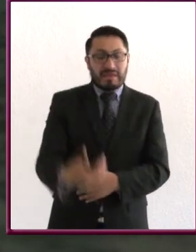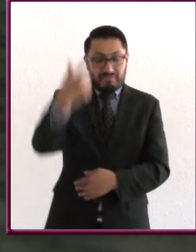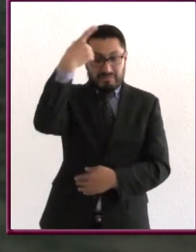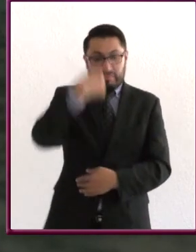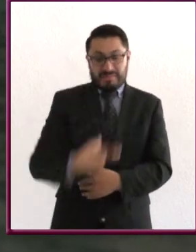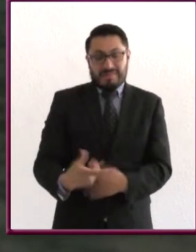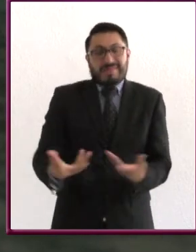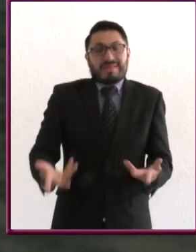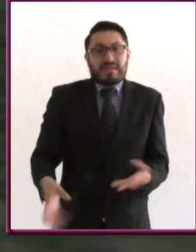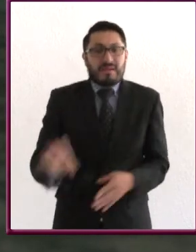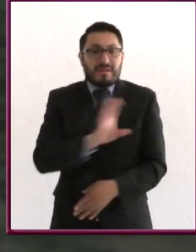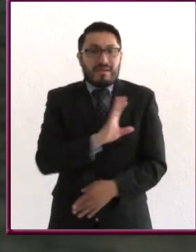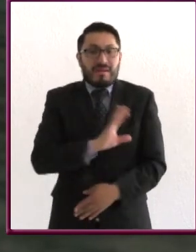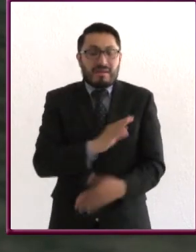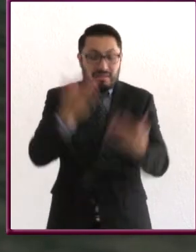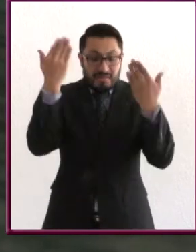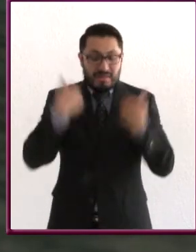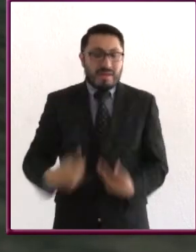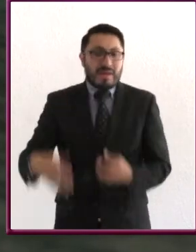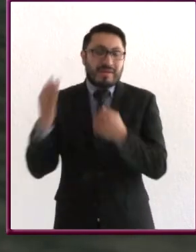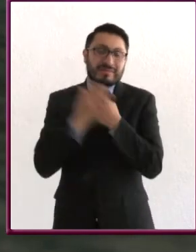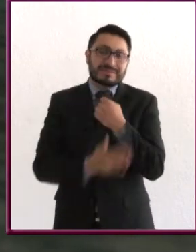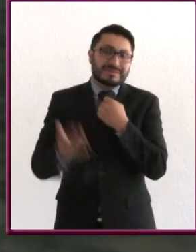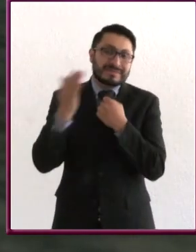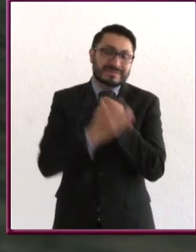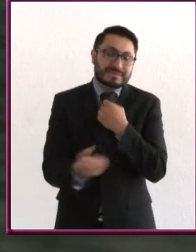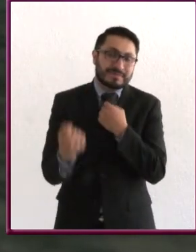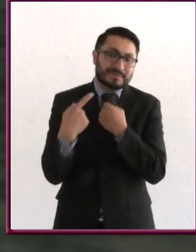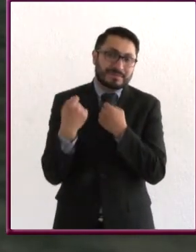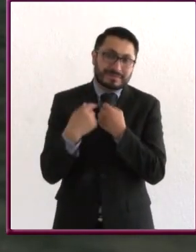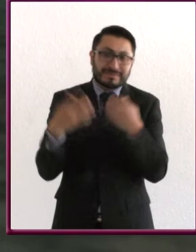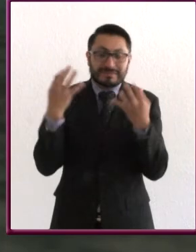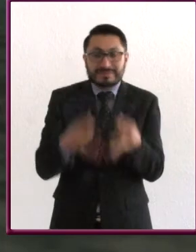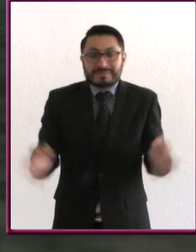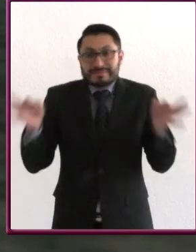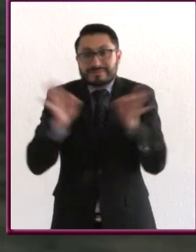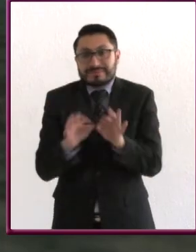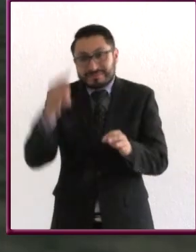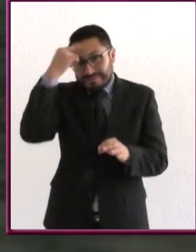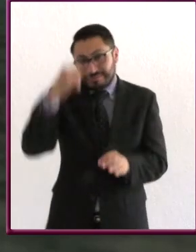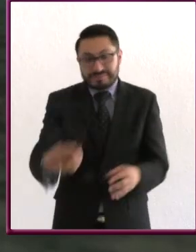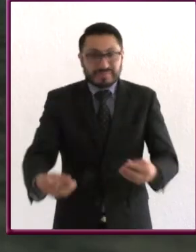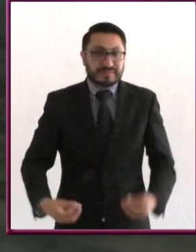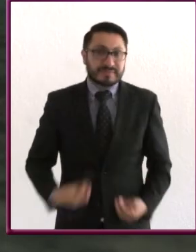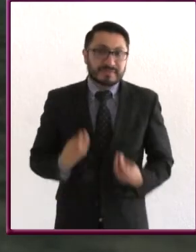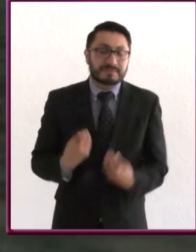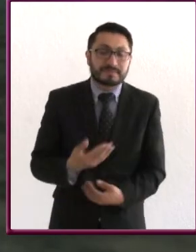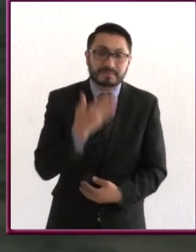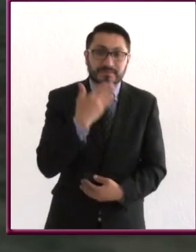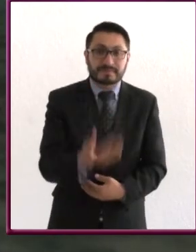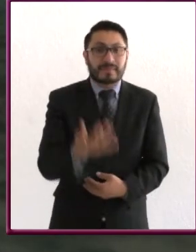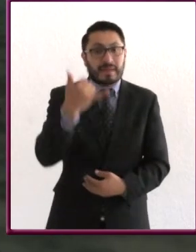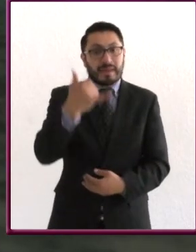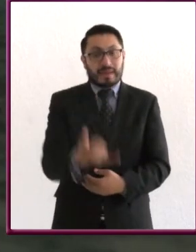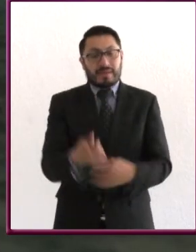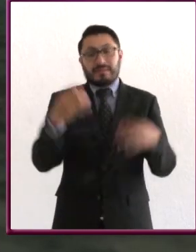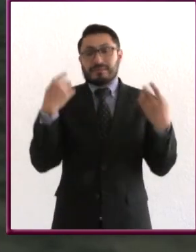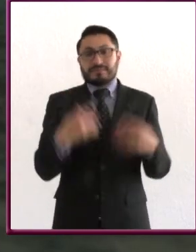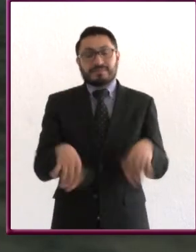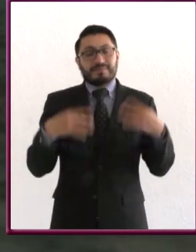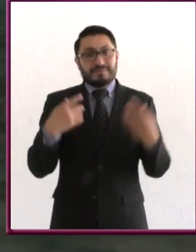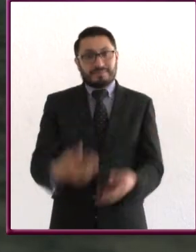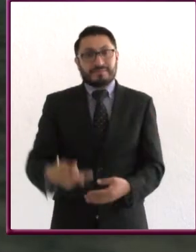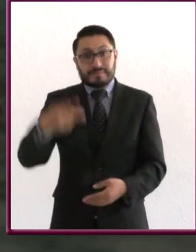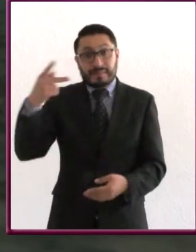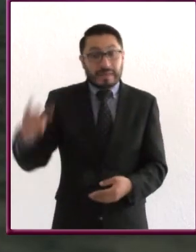somos, querernos, consentirnos, son tareas básicas de sobrevivencia y condición incuestionable